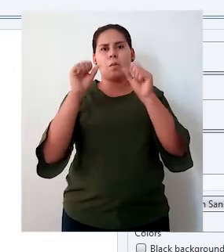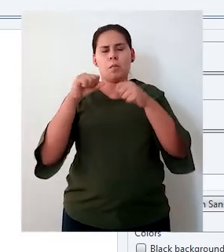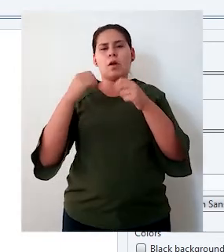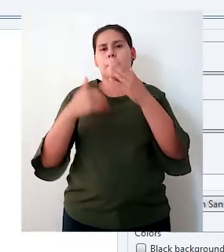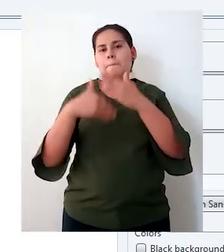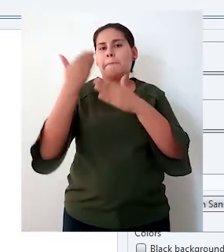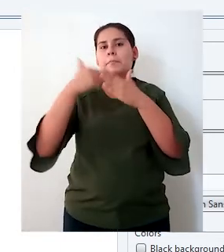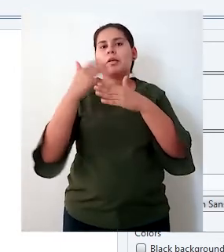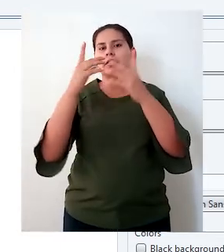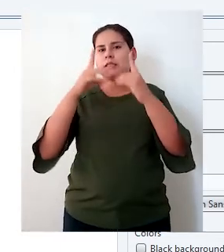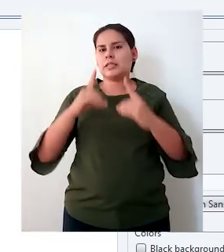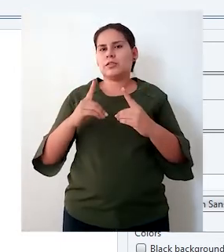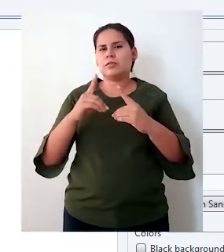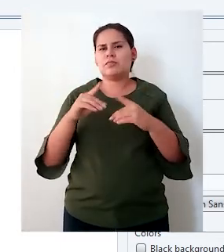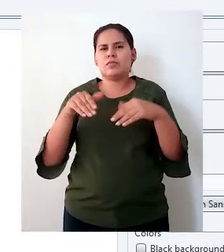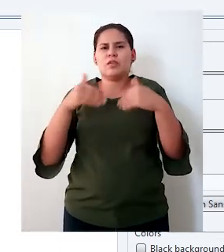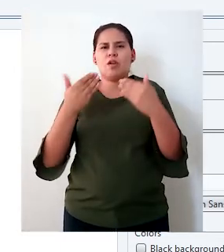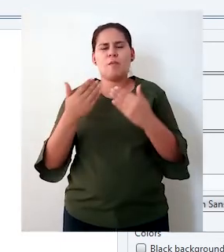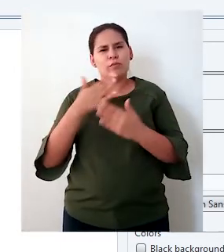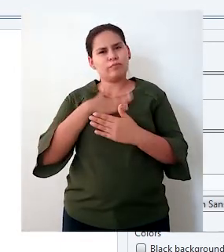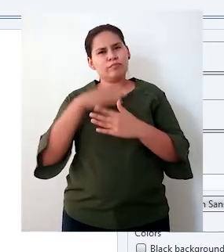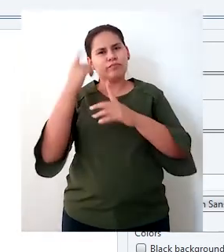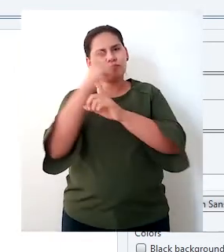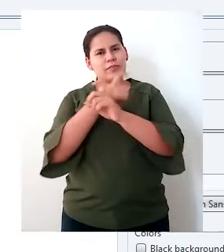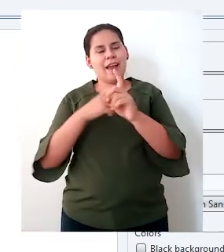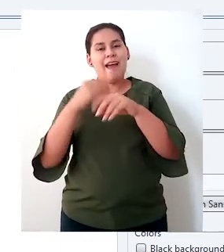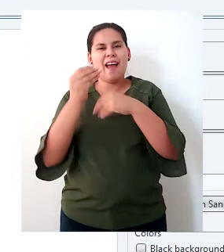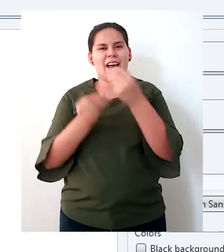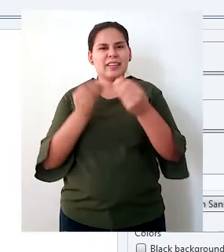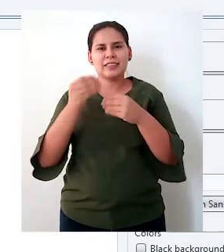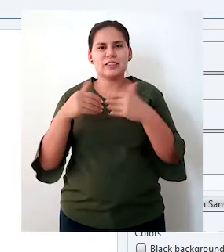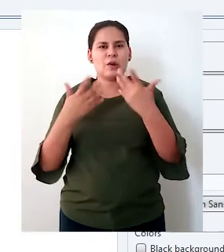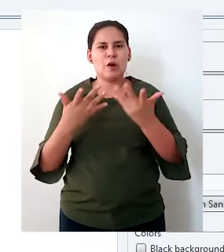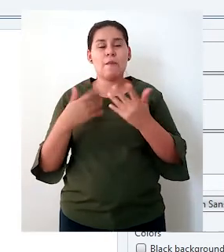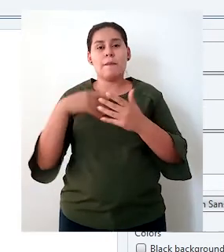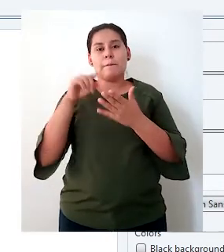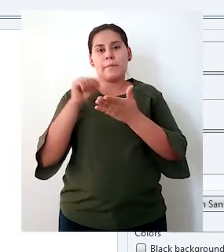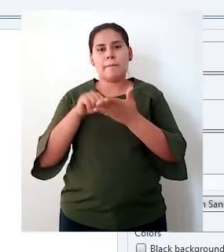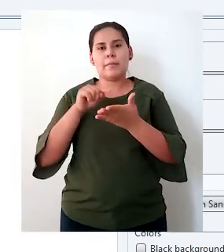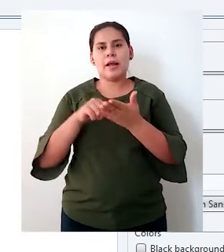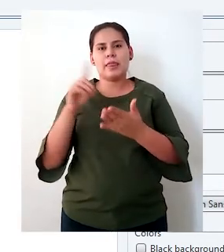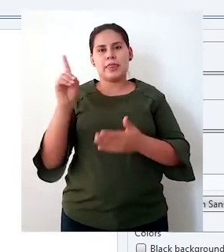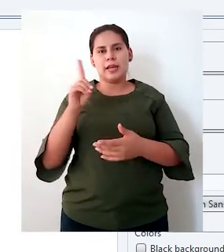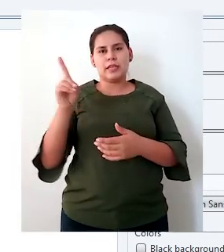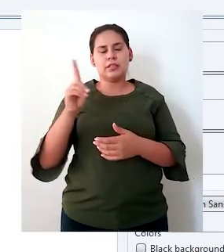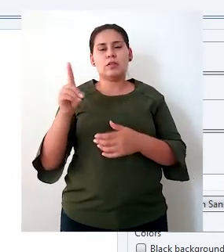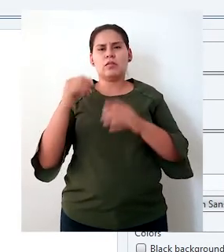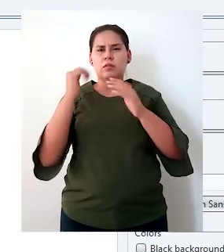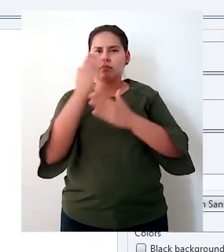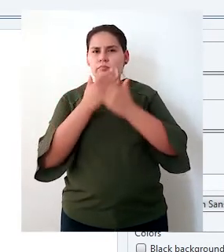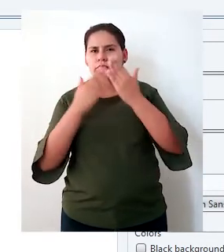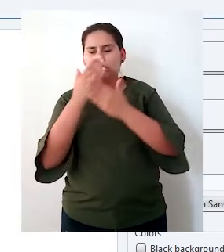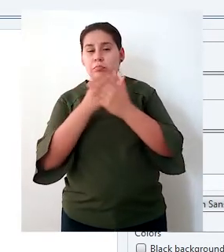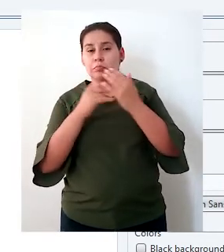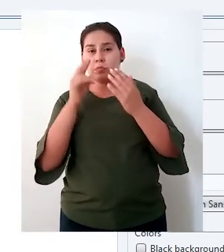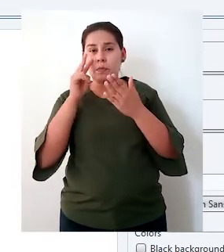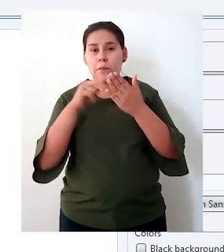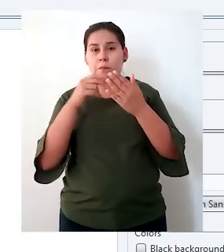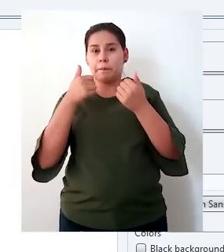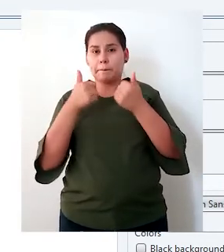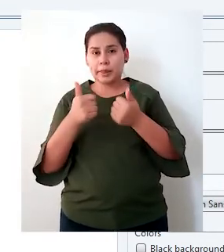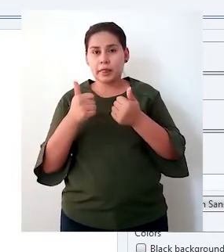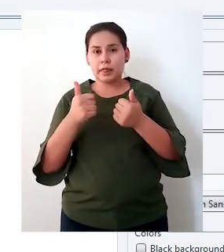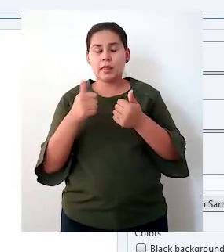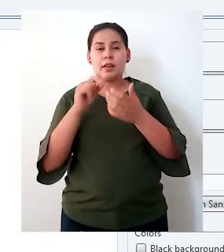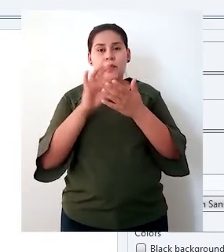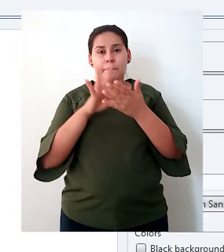a tomar decisiones. ¿Qué es lo que voy a hacer aquí en este caso? Voy a hacer clic derecho, verifico de que todas estén seleccionadas,